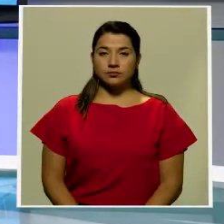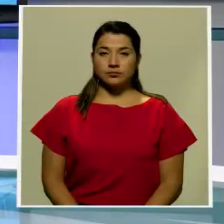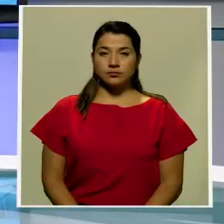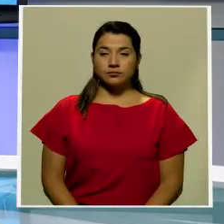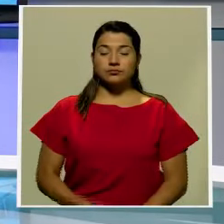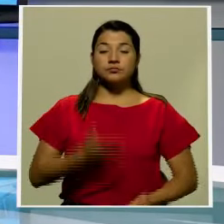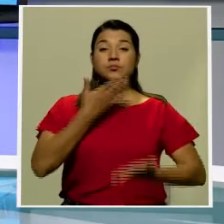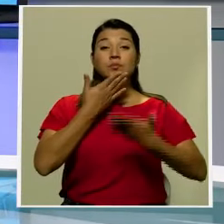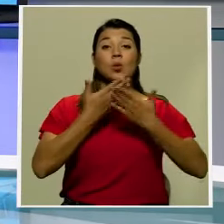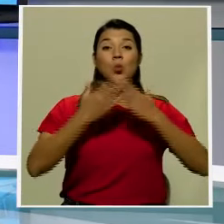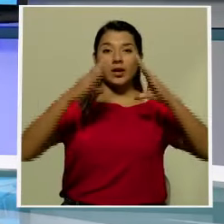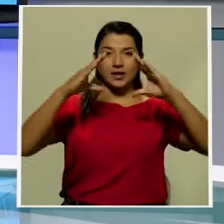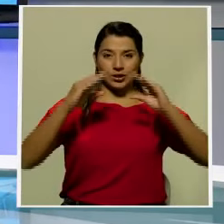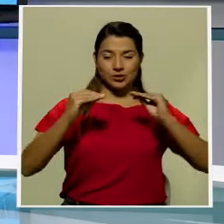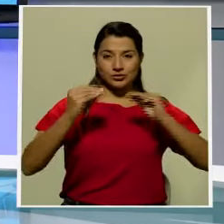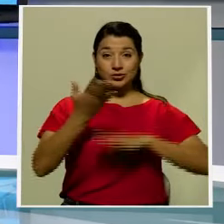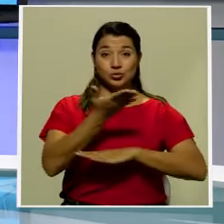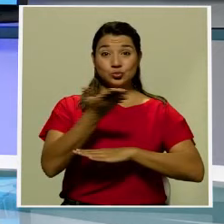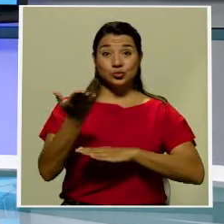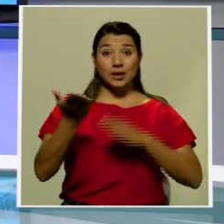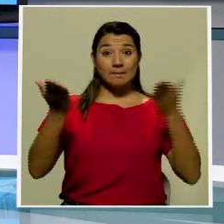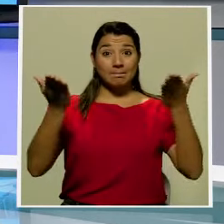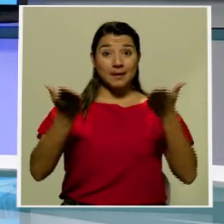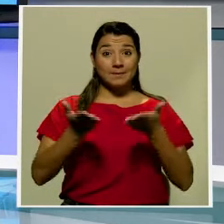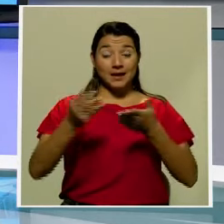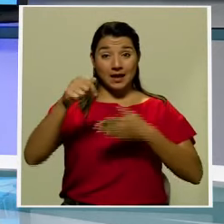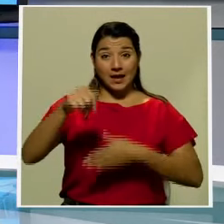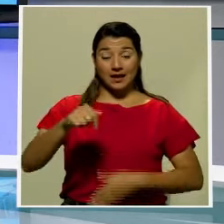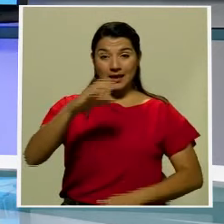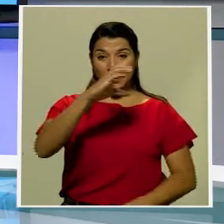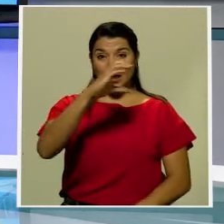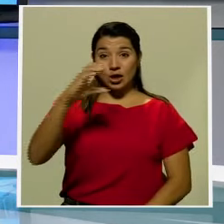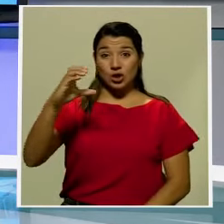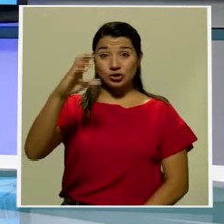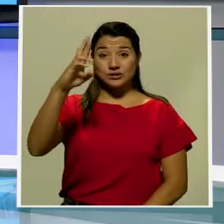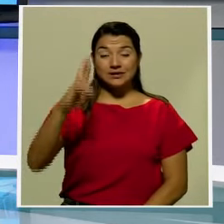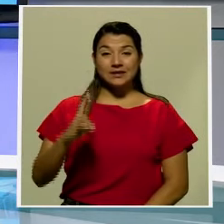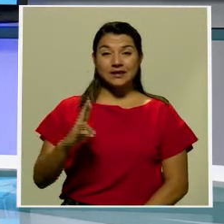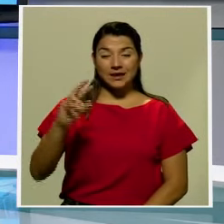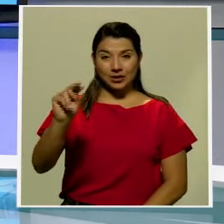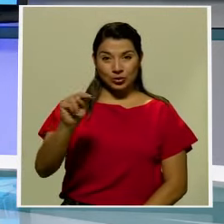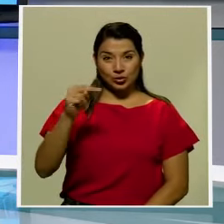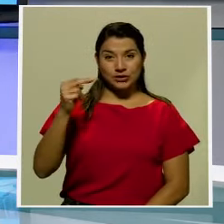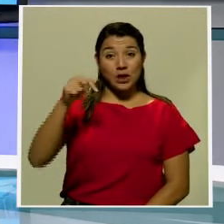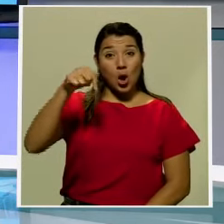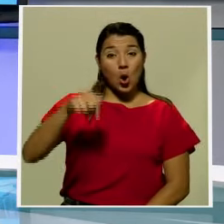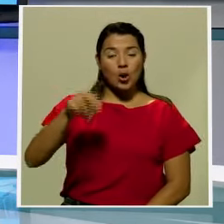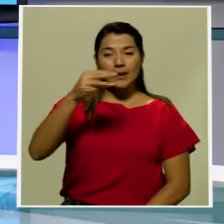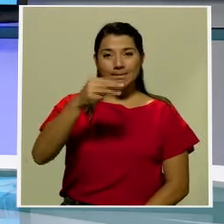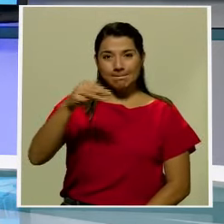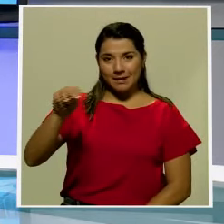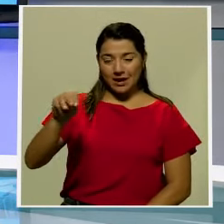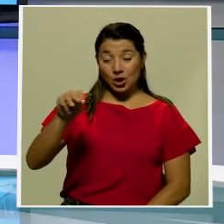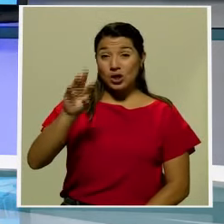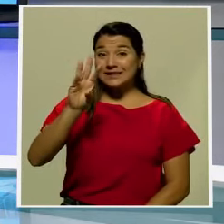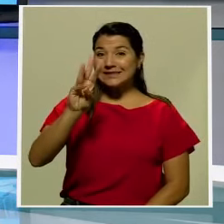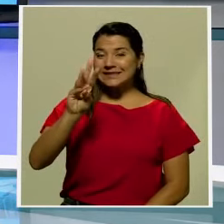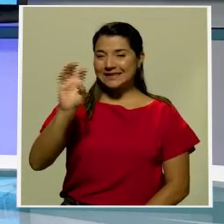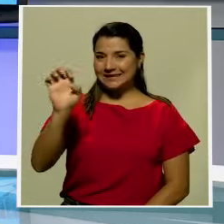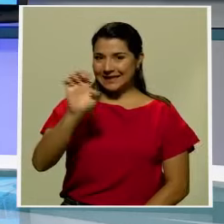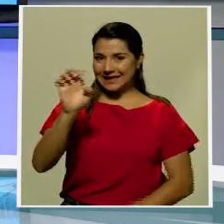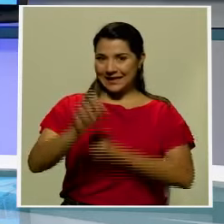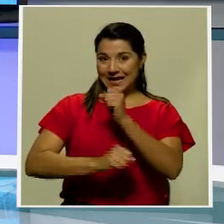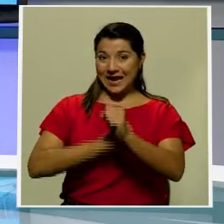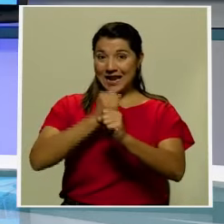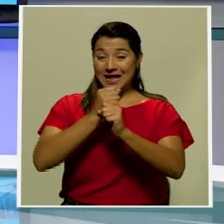Buenas noches, bienvenidos a la edición estelar de Costa Rica Noticias de este miércoles 6 de enero